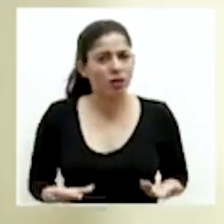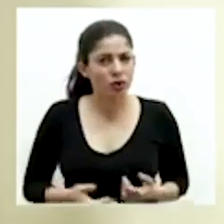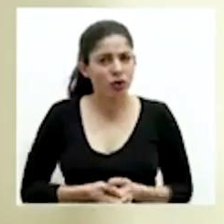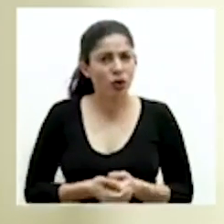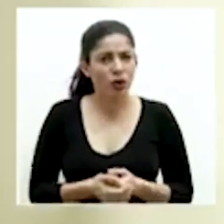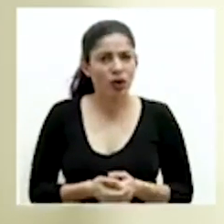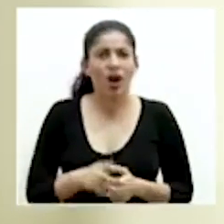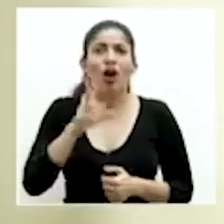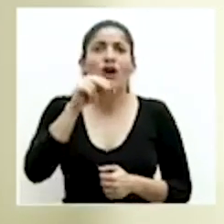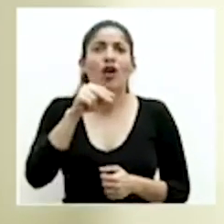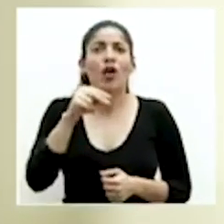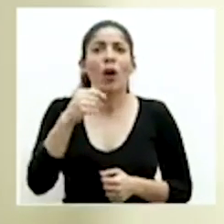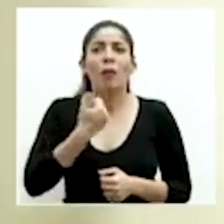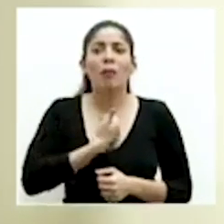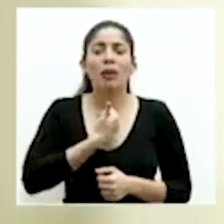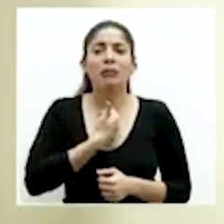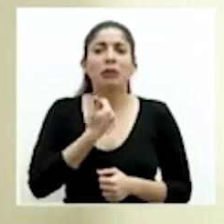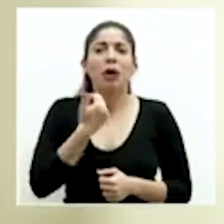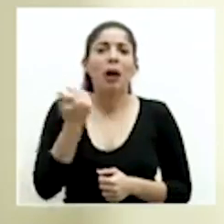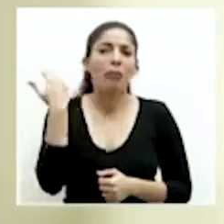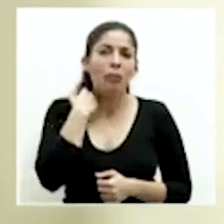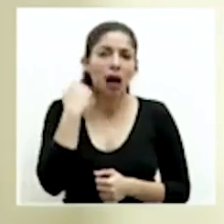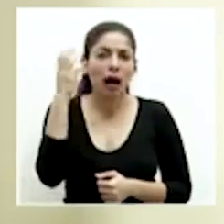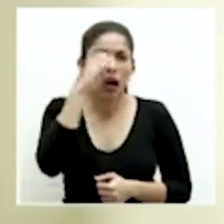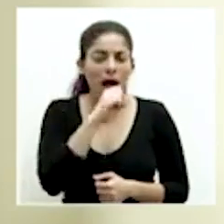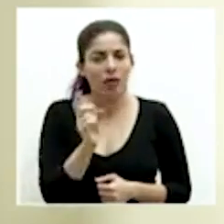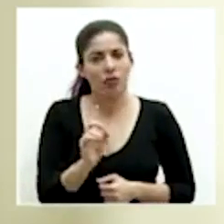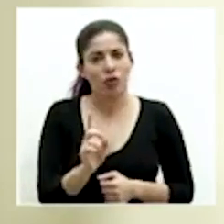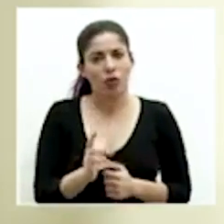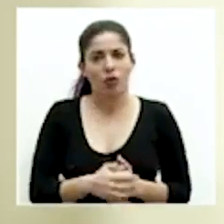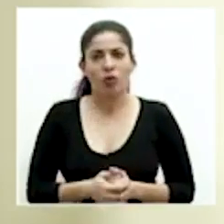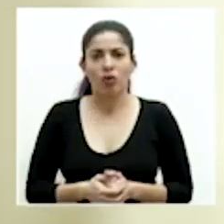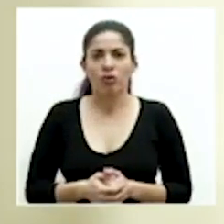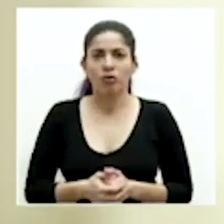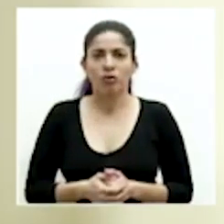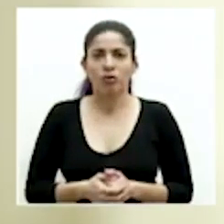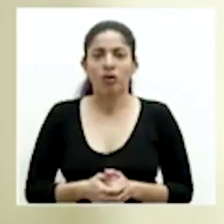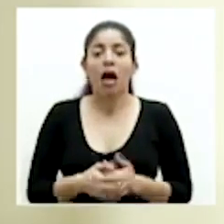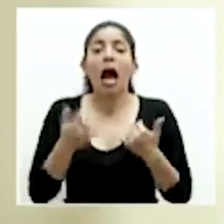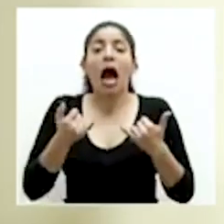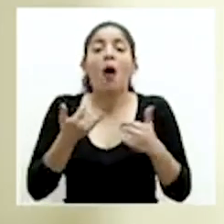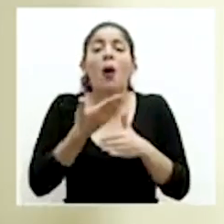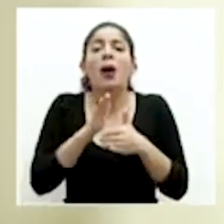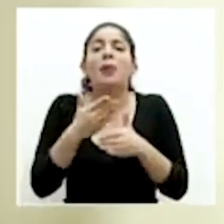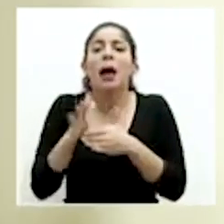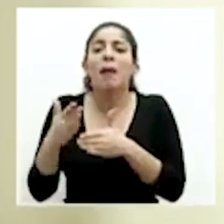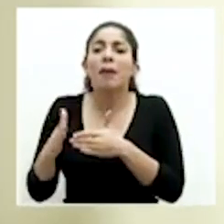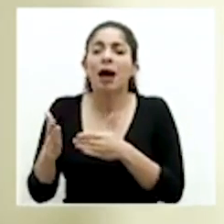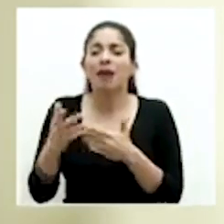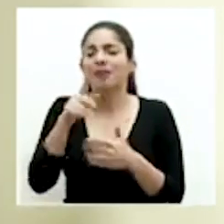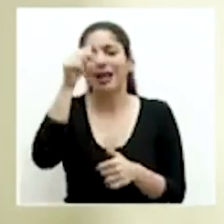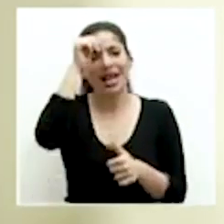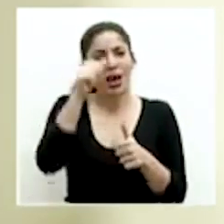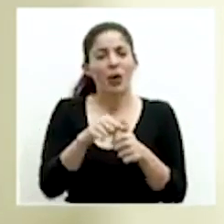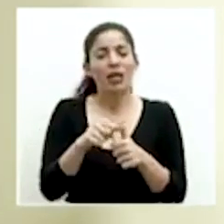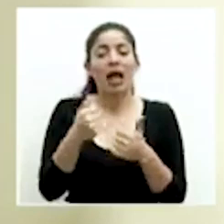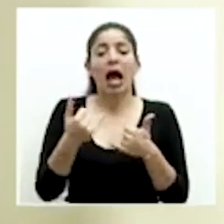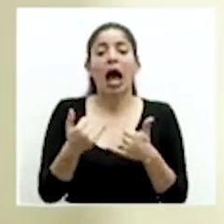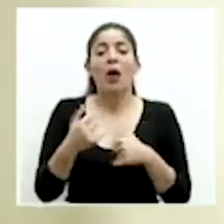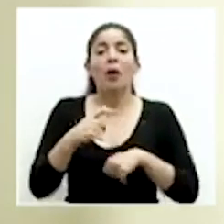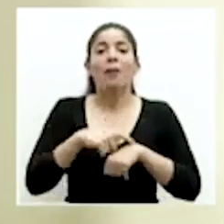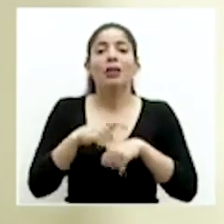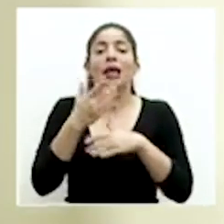y no escarmentando por cabeza propia y en la en qué fase estamos recordemos que no estamos en una fase de